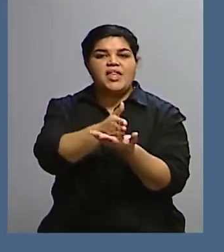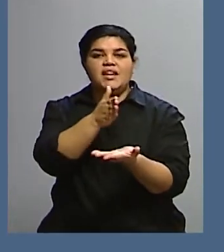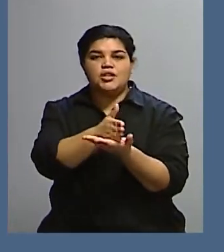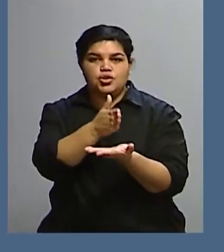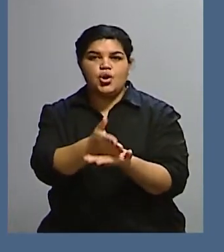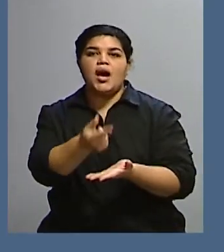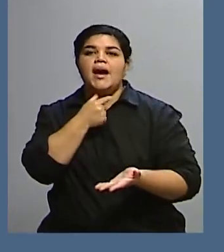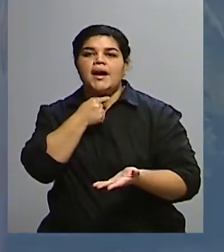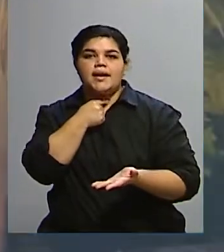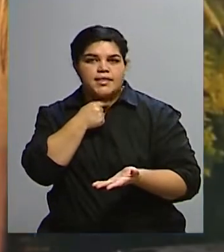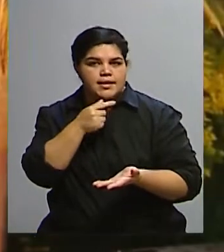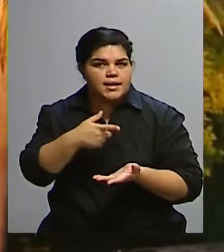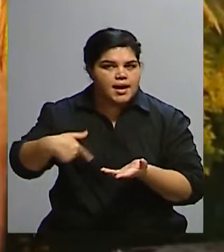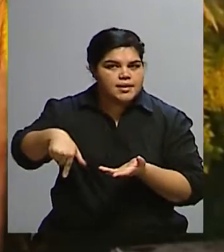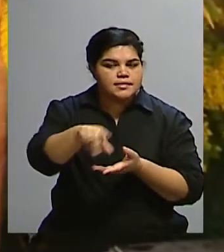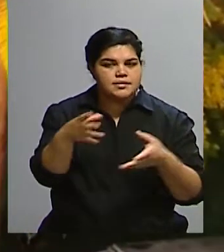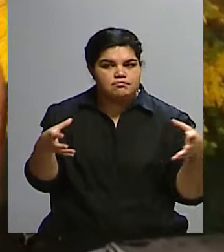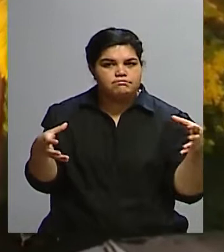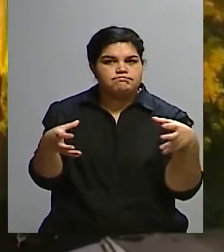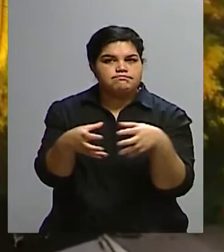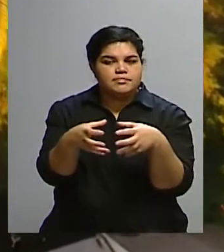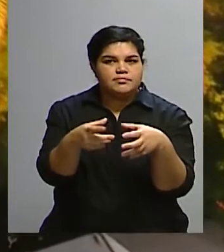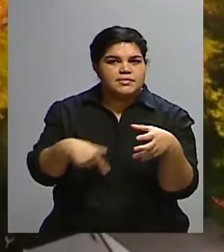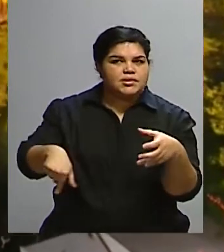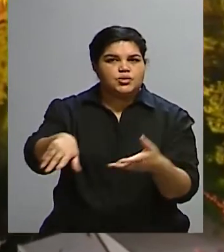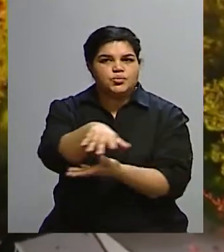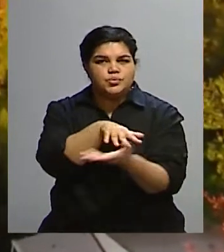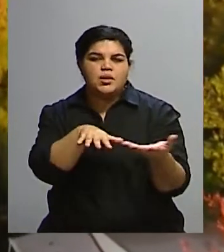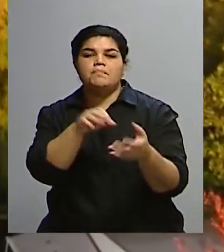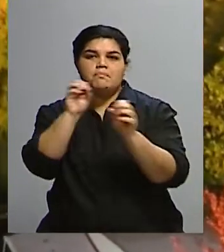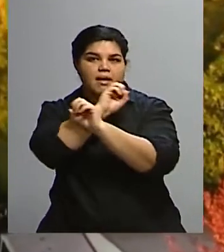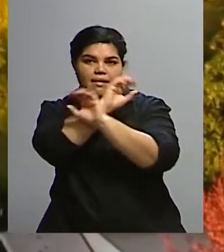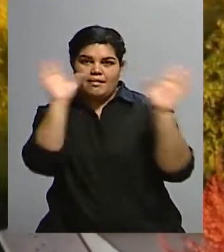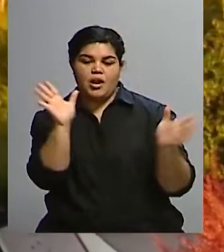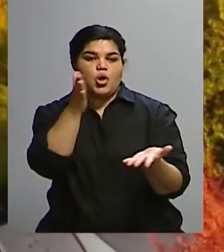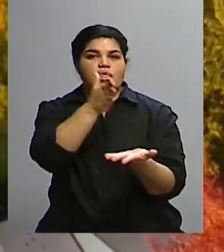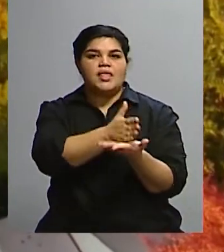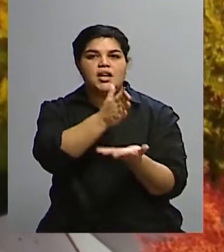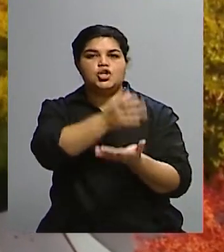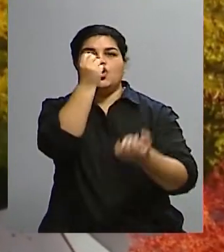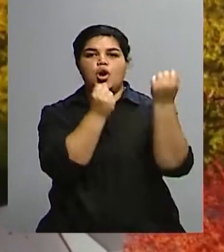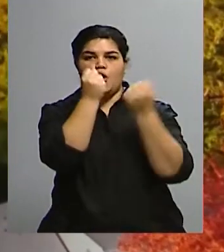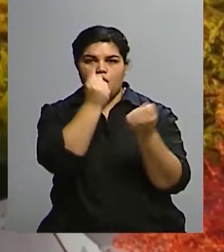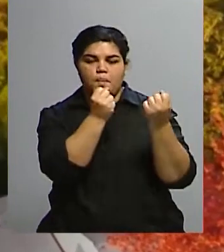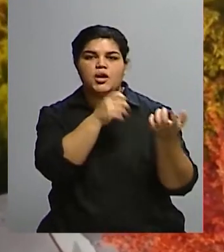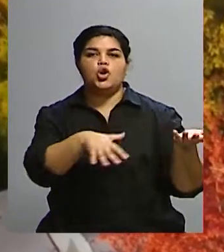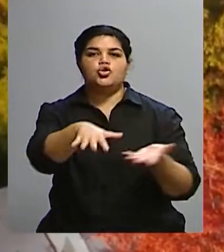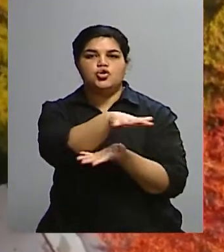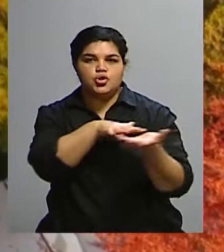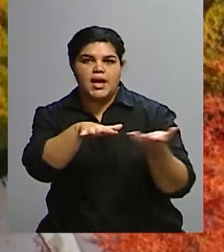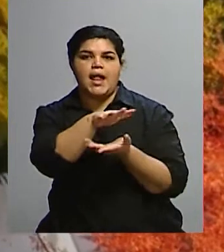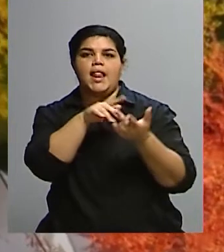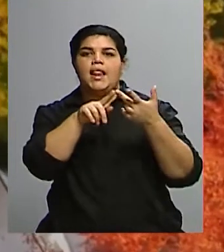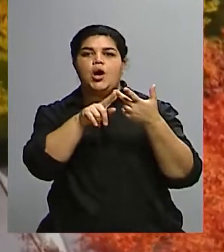en el fondo se está hablando con una mayor claridad de los derechos económicos, sociales y culturales. Y también,